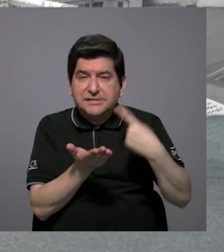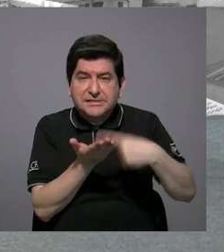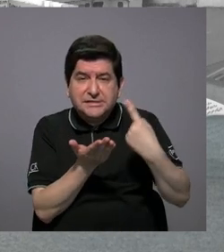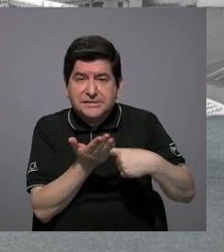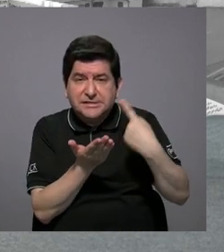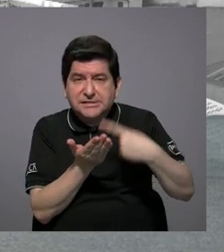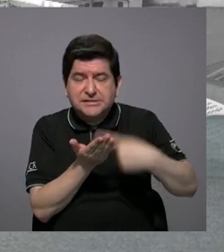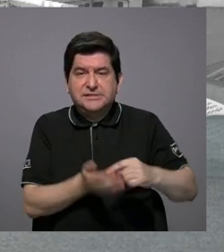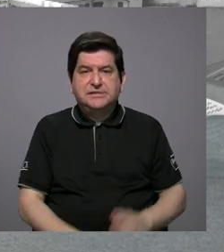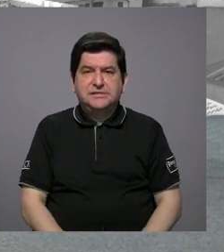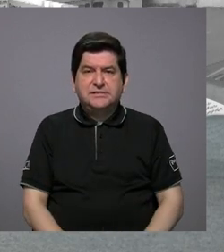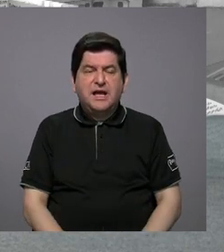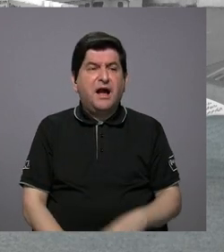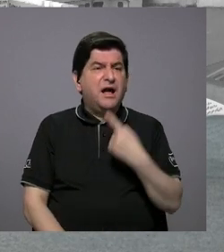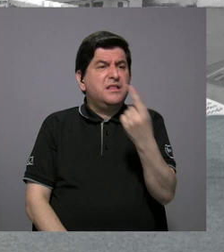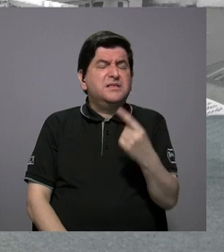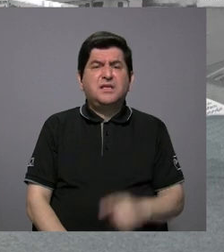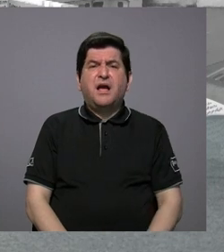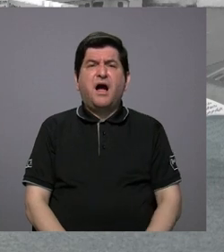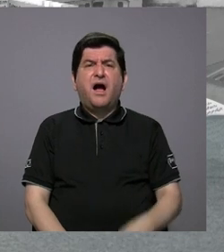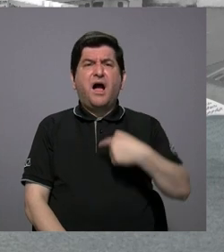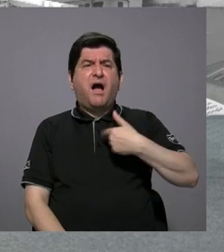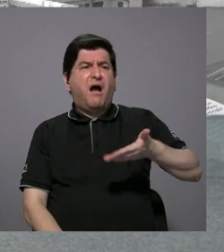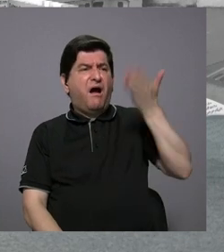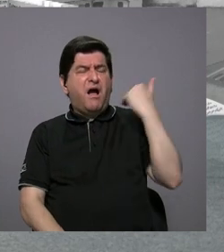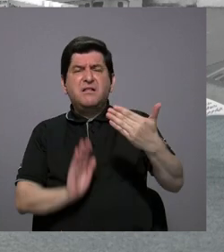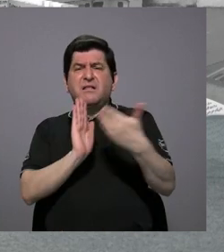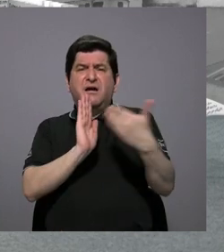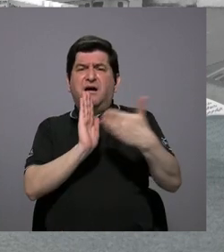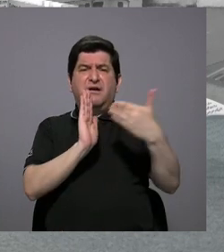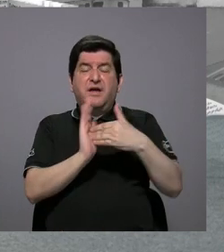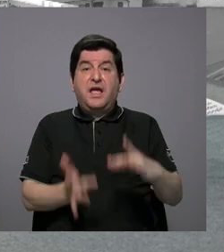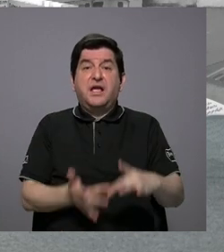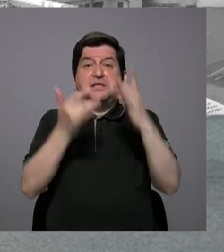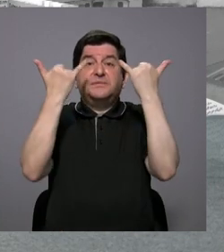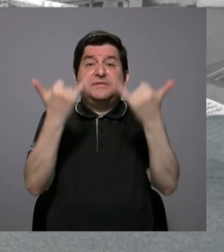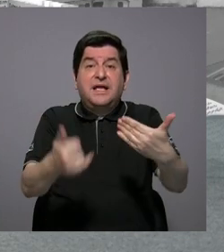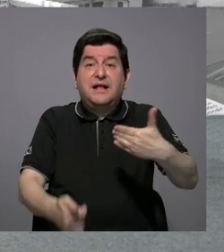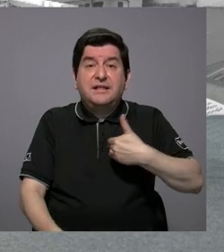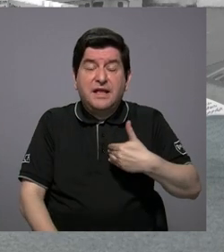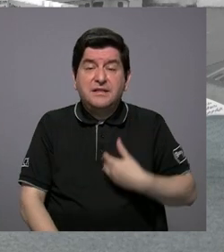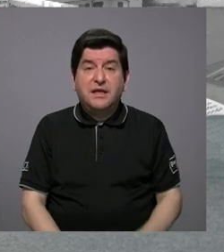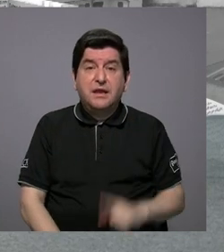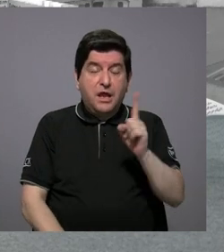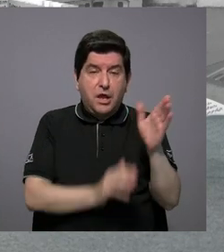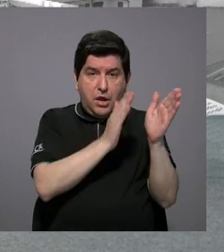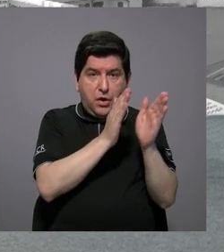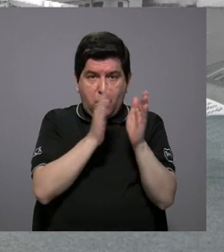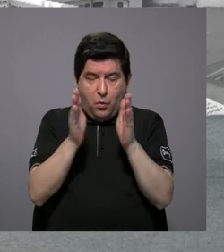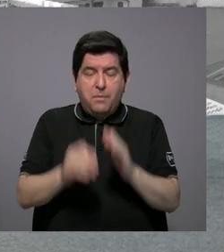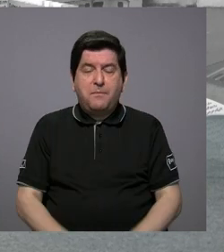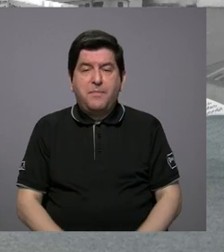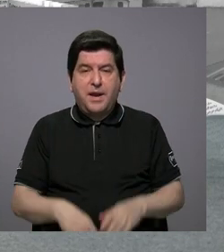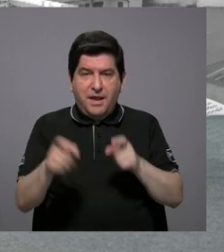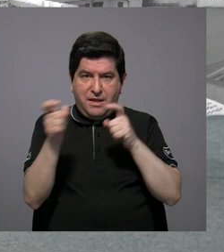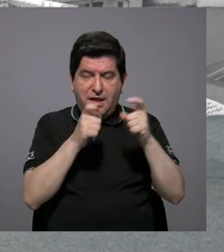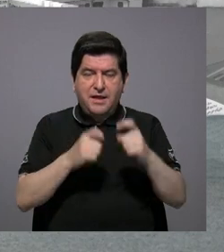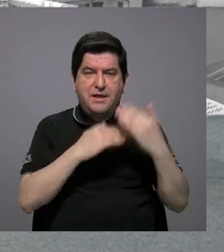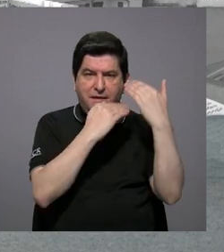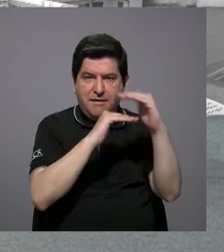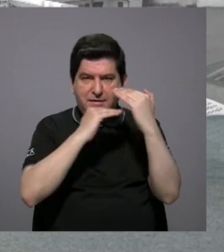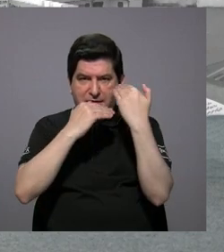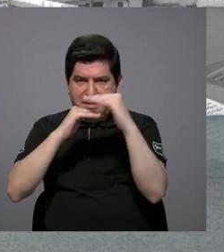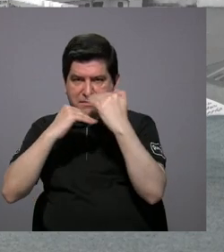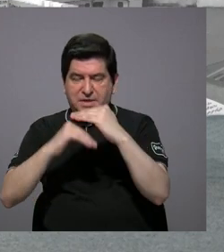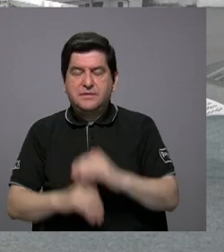de que han sido perjudicados en el pasado, sobre todo cuando ya tienen algún plan regulador restrictivo. En